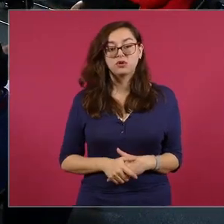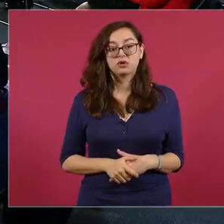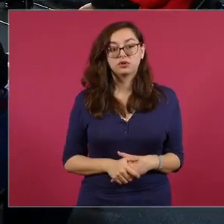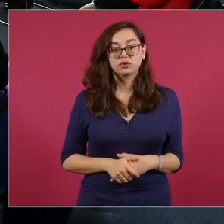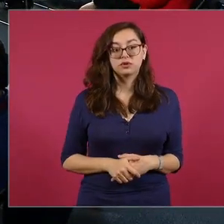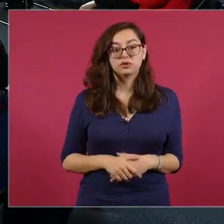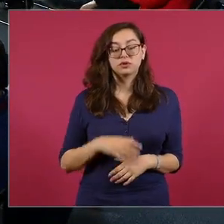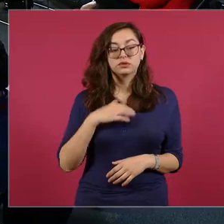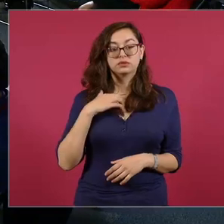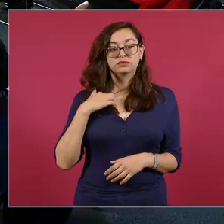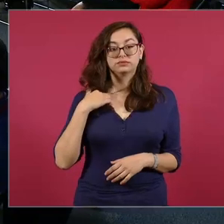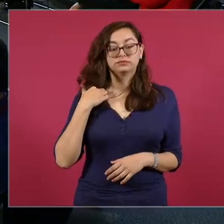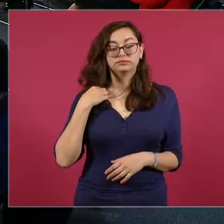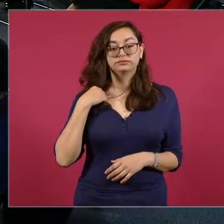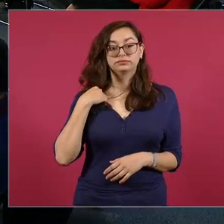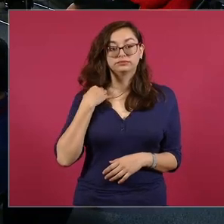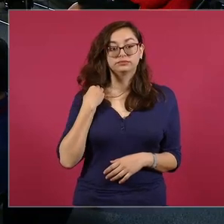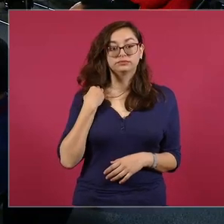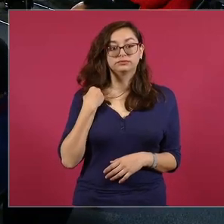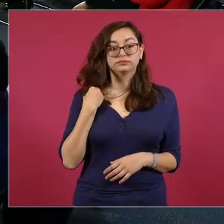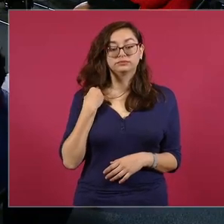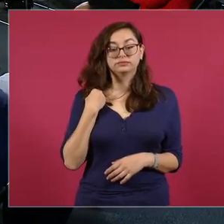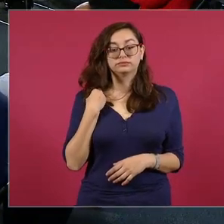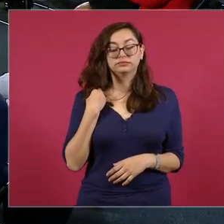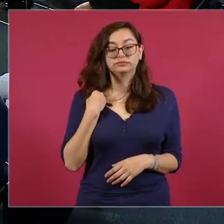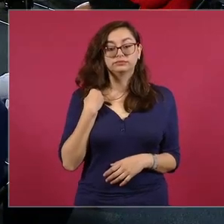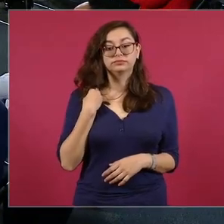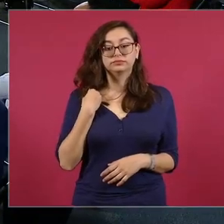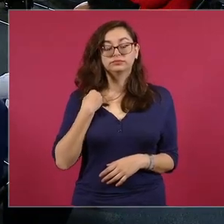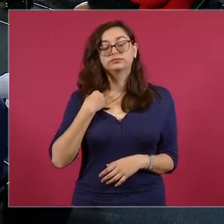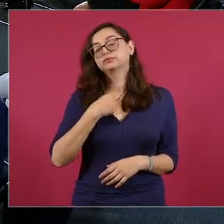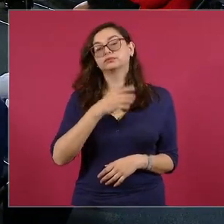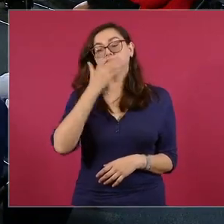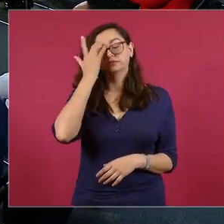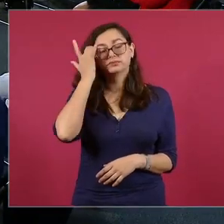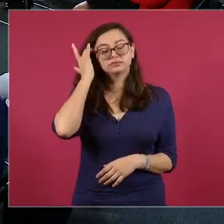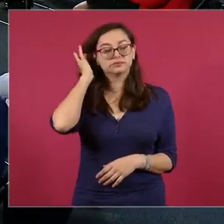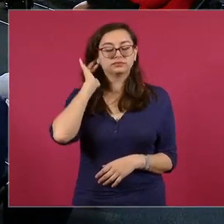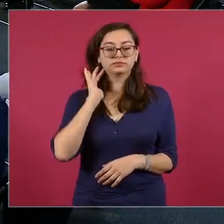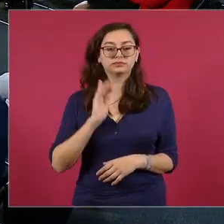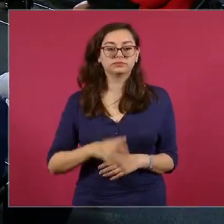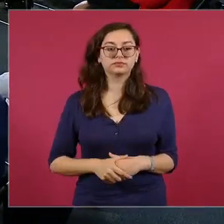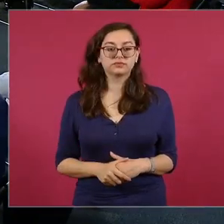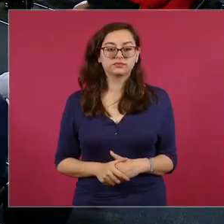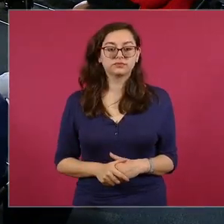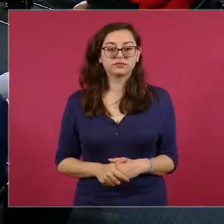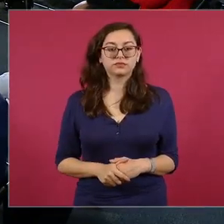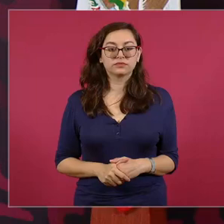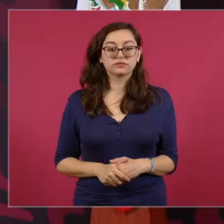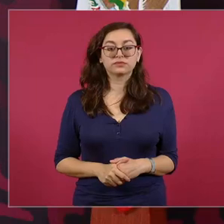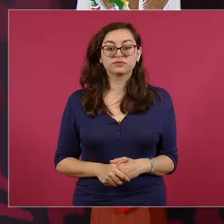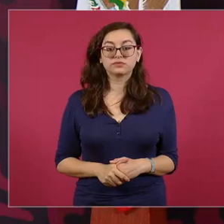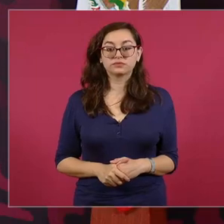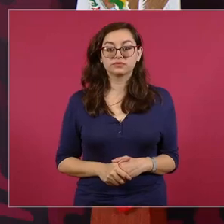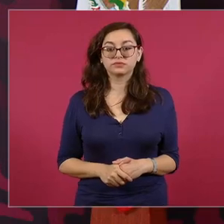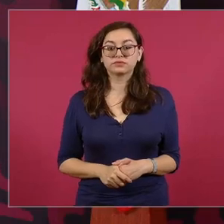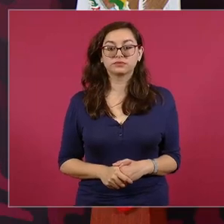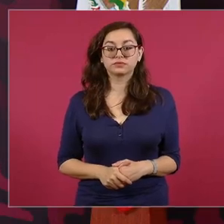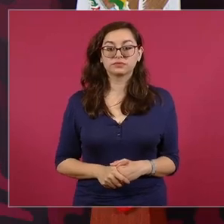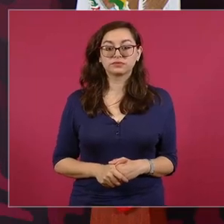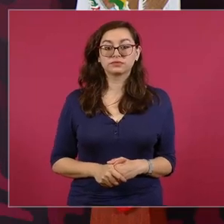¿Preserva de Pudor? Ah, sí sí ellos sí tanto el PRI como el